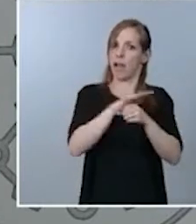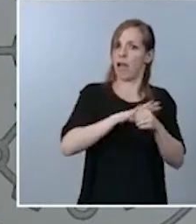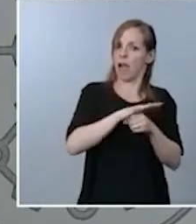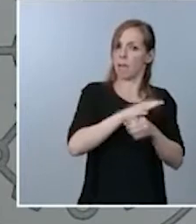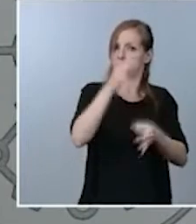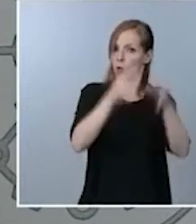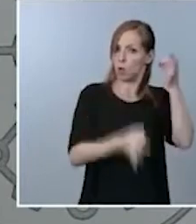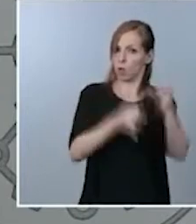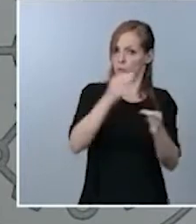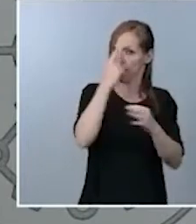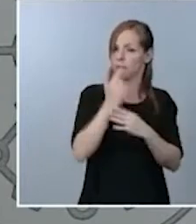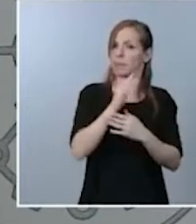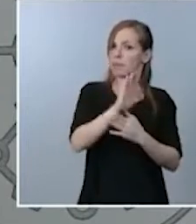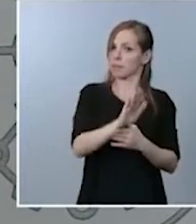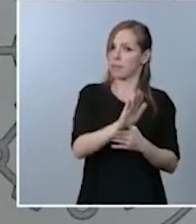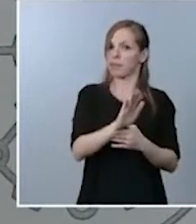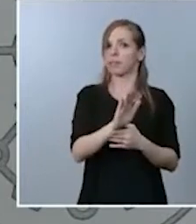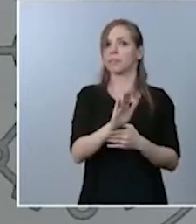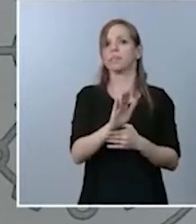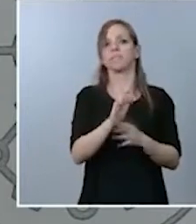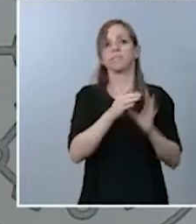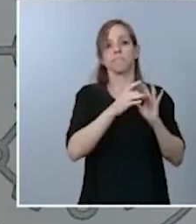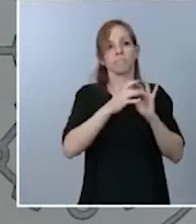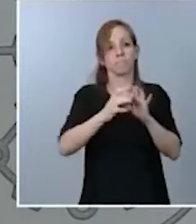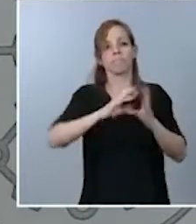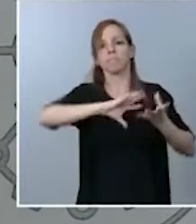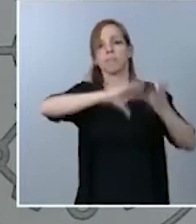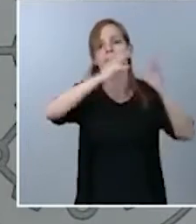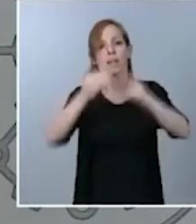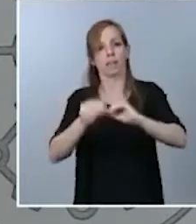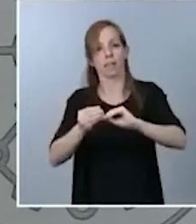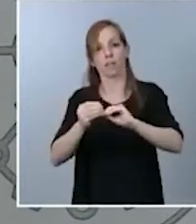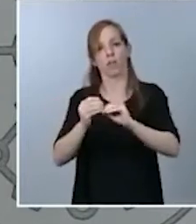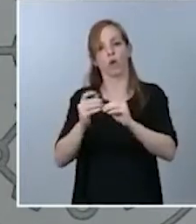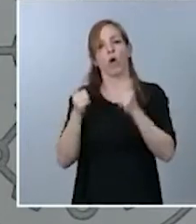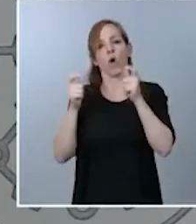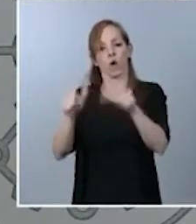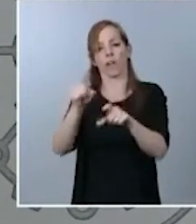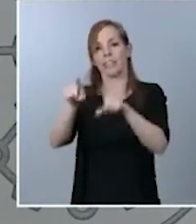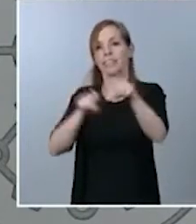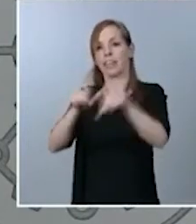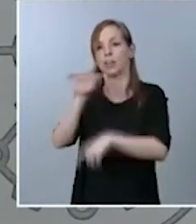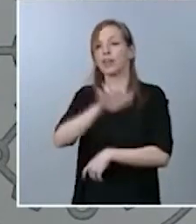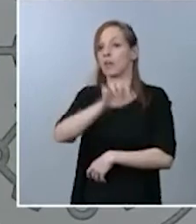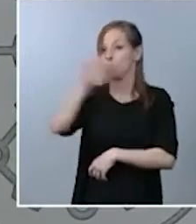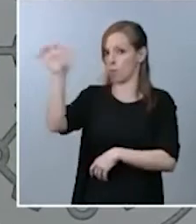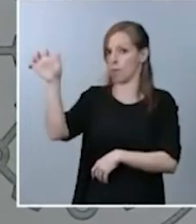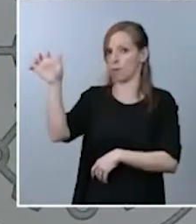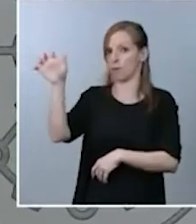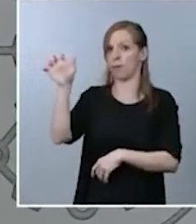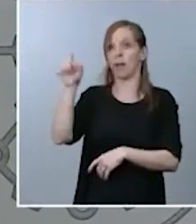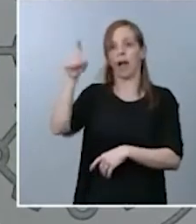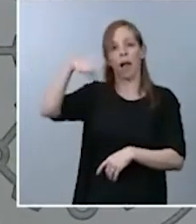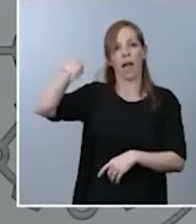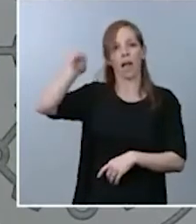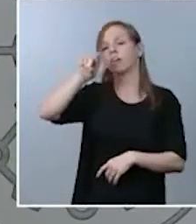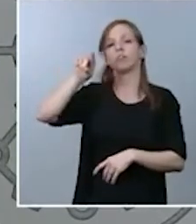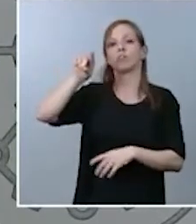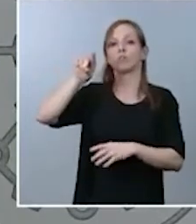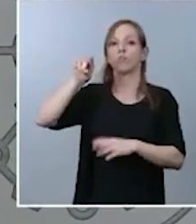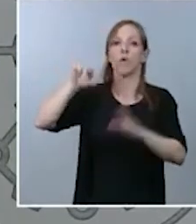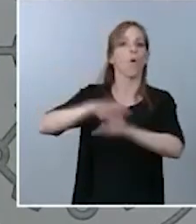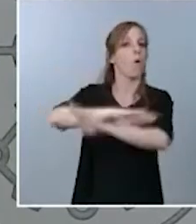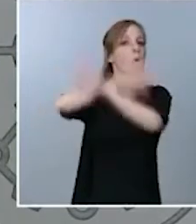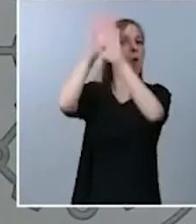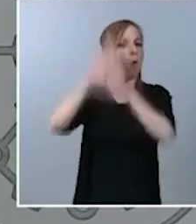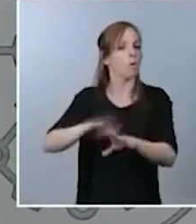sobre todo, a los estándares que tienen los propios órganos de selección europeo, quienes, en última instancia, y queremos decirlo, examinarán